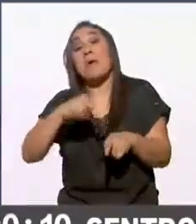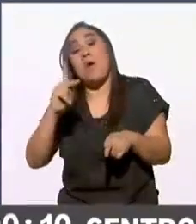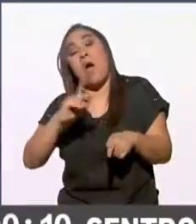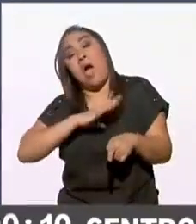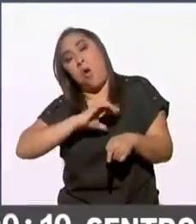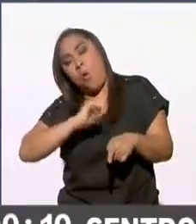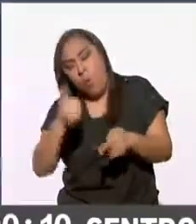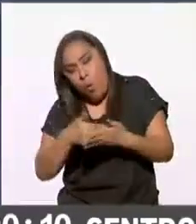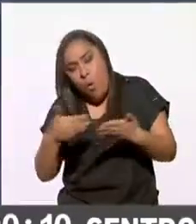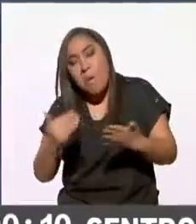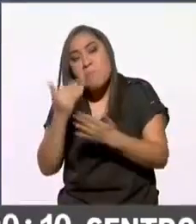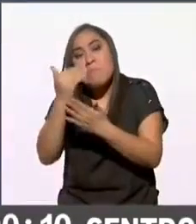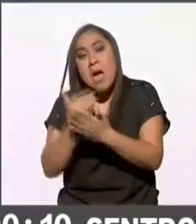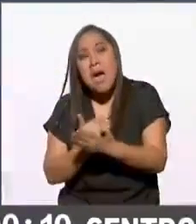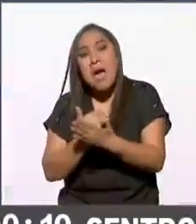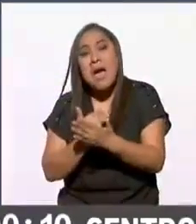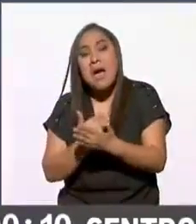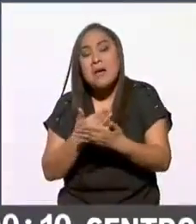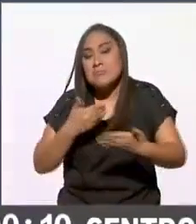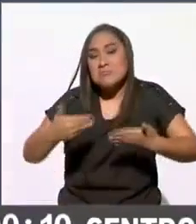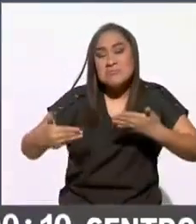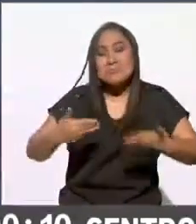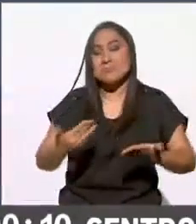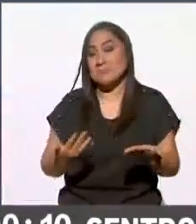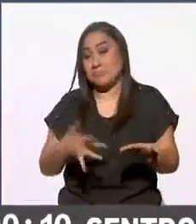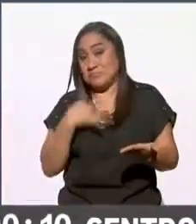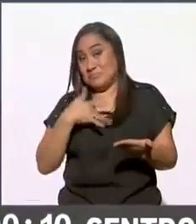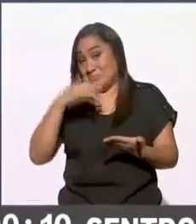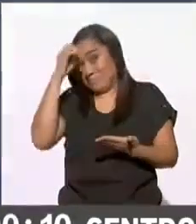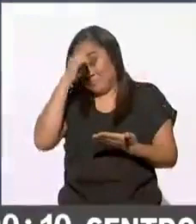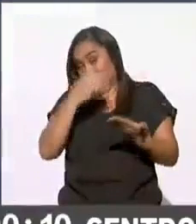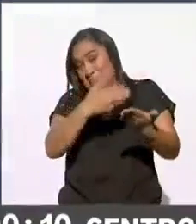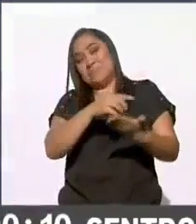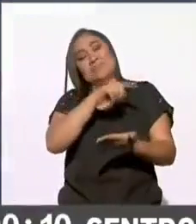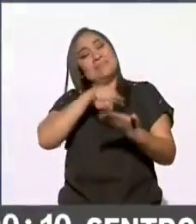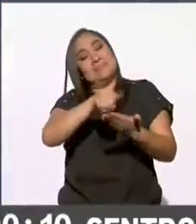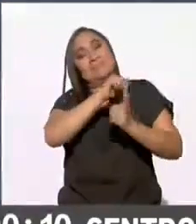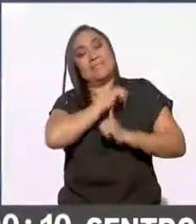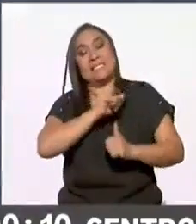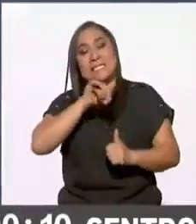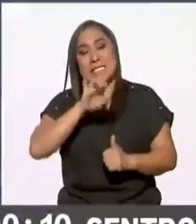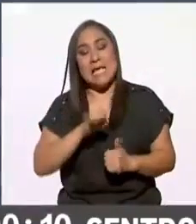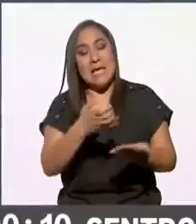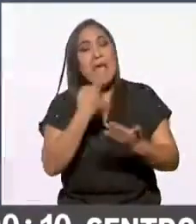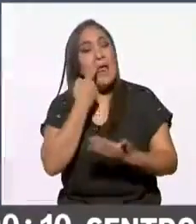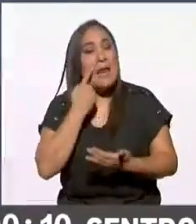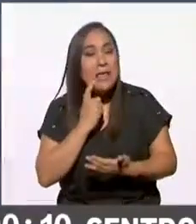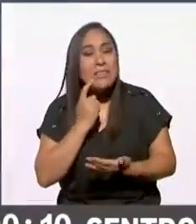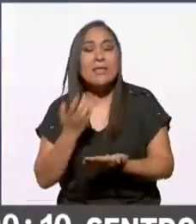no sé qué opinen ustedes allá en la sede del INE Leti Eduardo